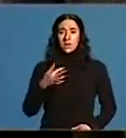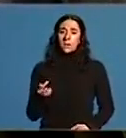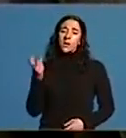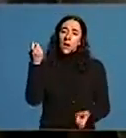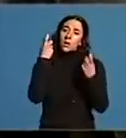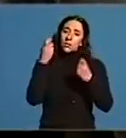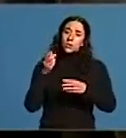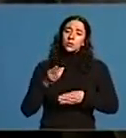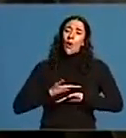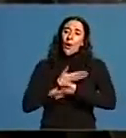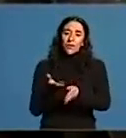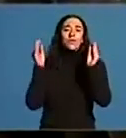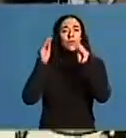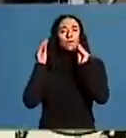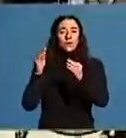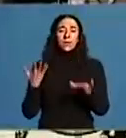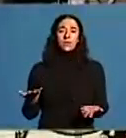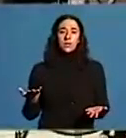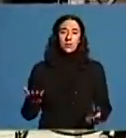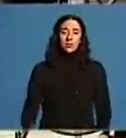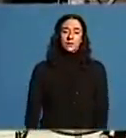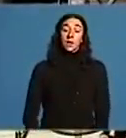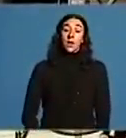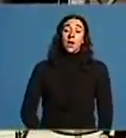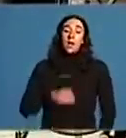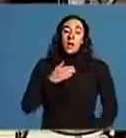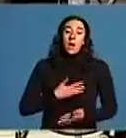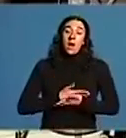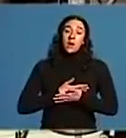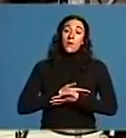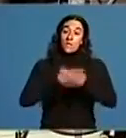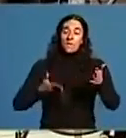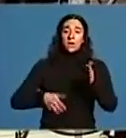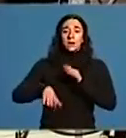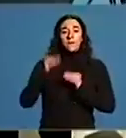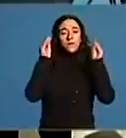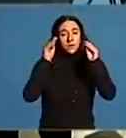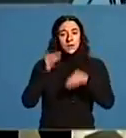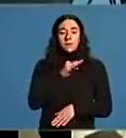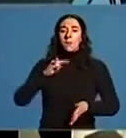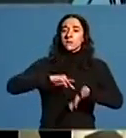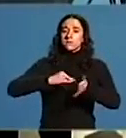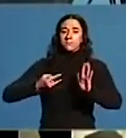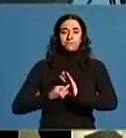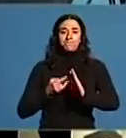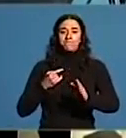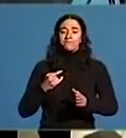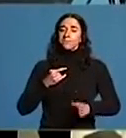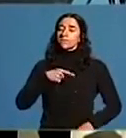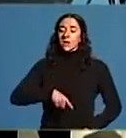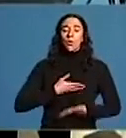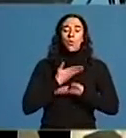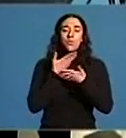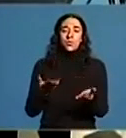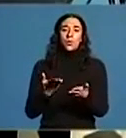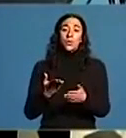unha formación que realmente este apegada a realidade. A ampla oferta formativa e a modernización dos medios técnicos en plena era digital contribuía ao